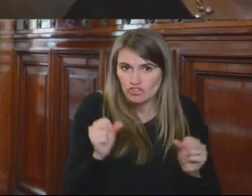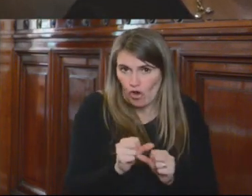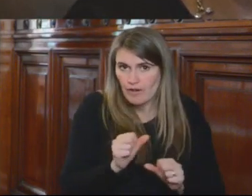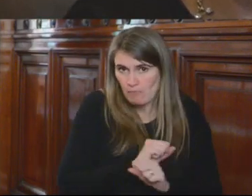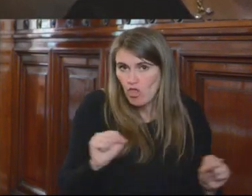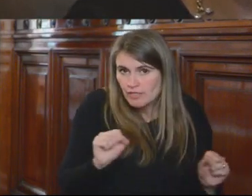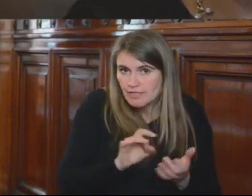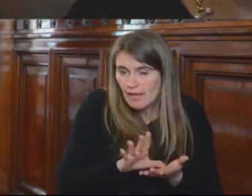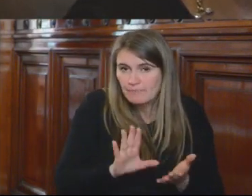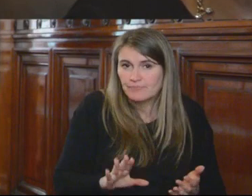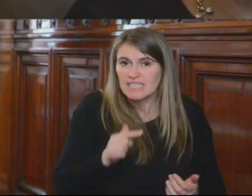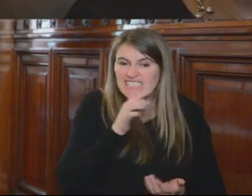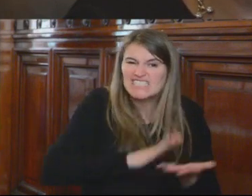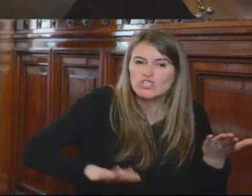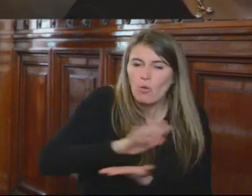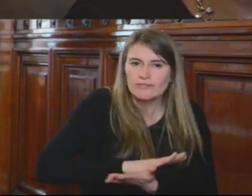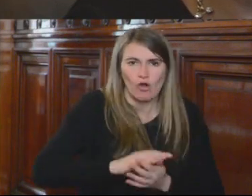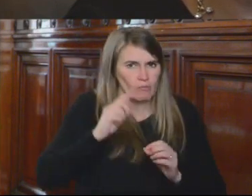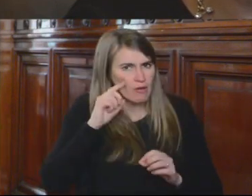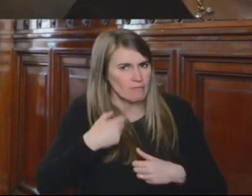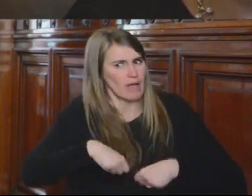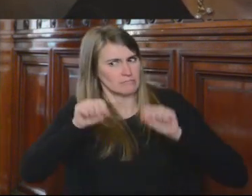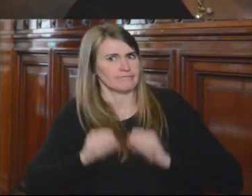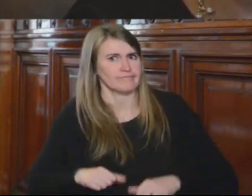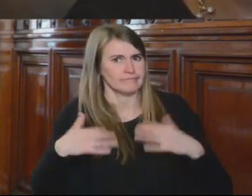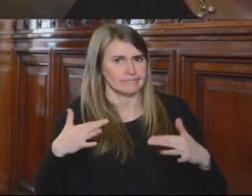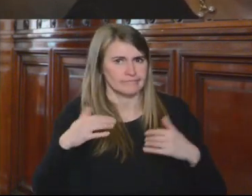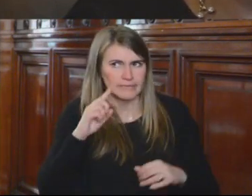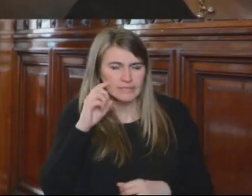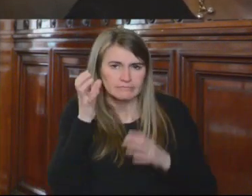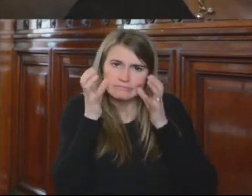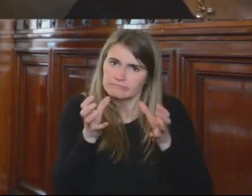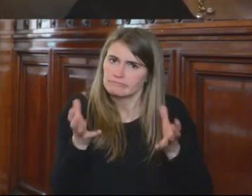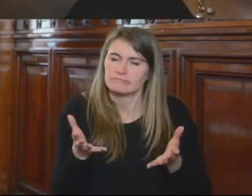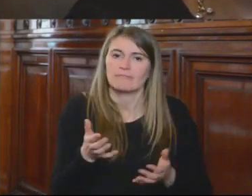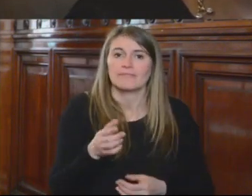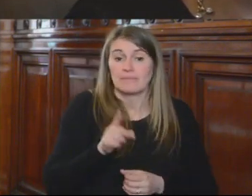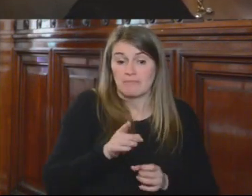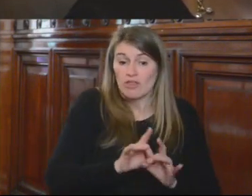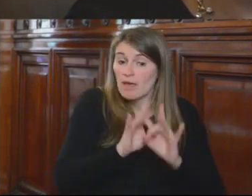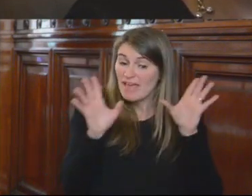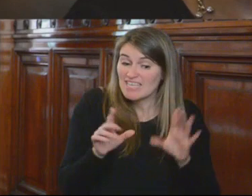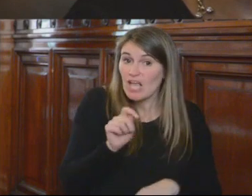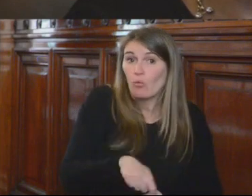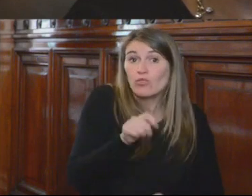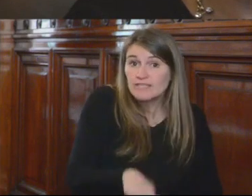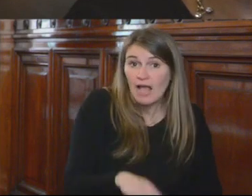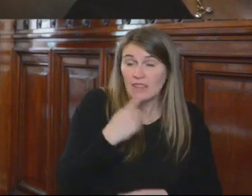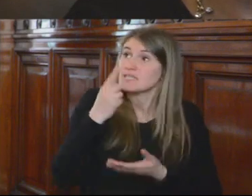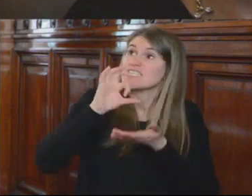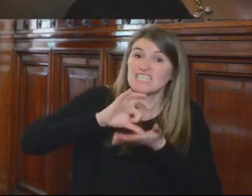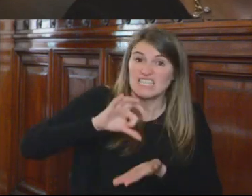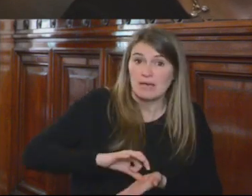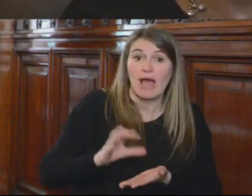la situación ha sido manifiestamente agravada. Recordemos que la independencia judicial en el sistema interamericano y en